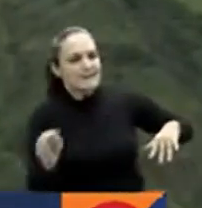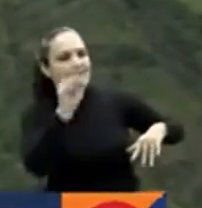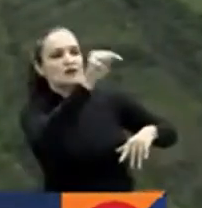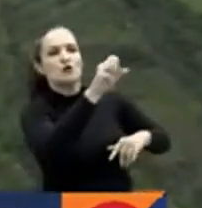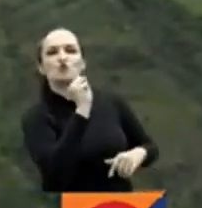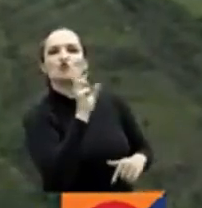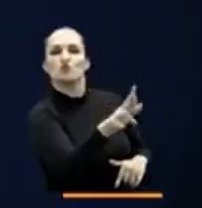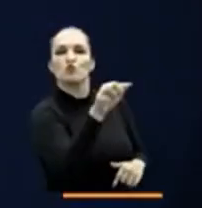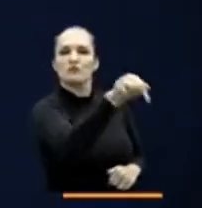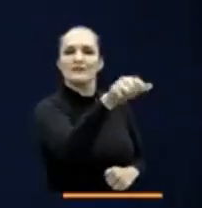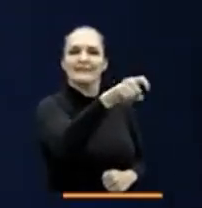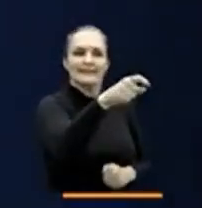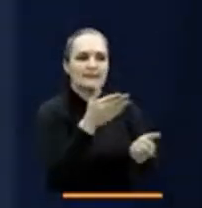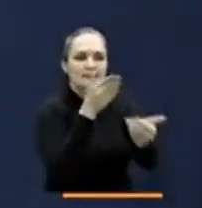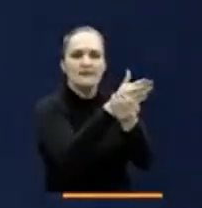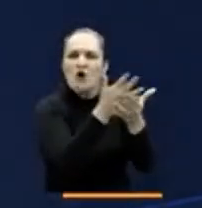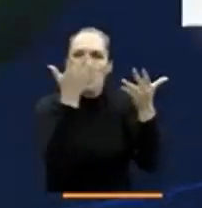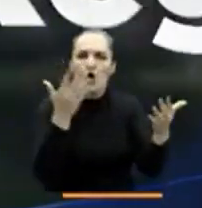departamento.